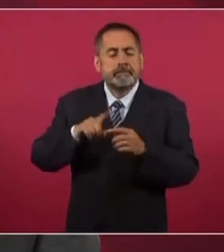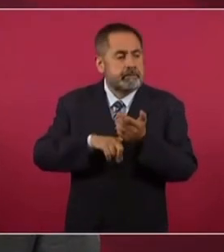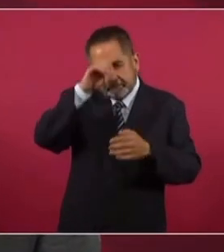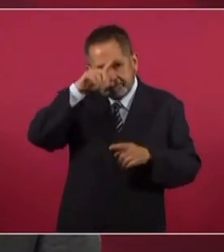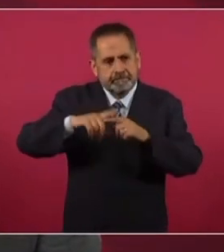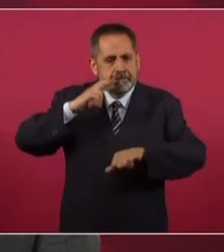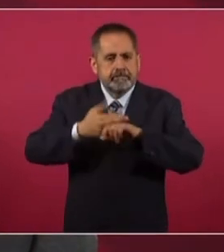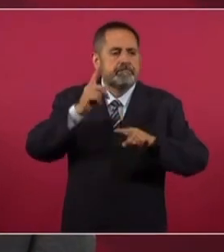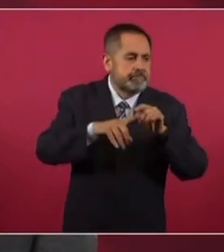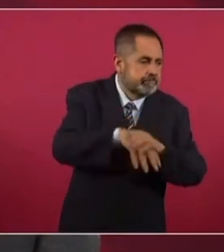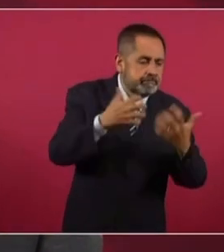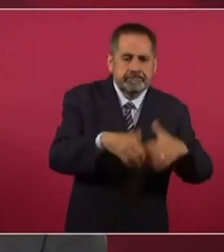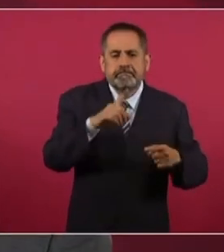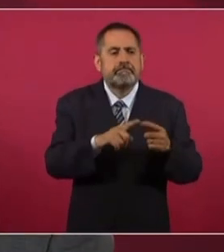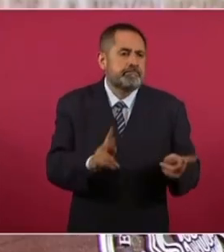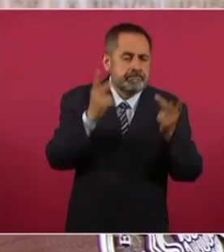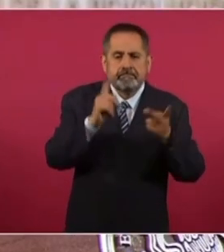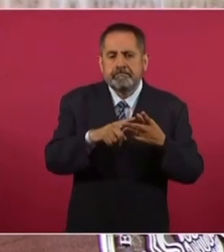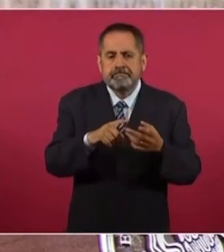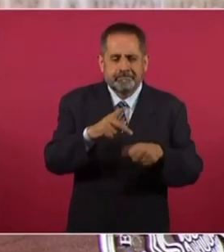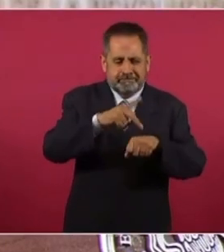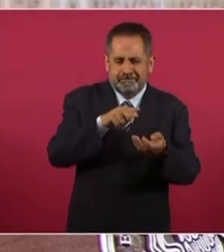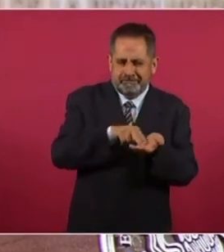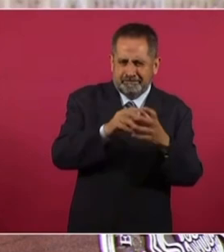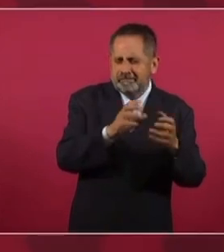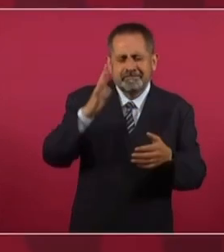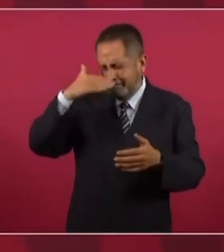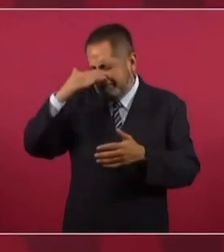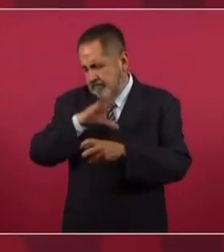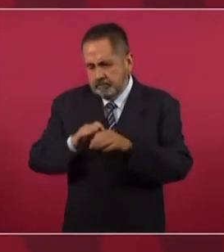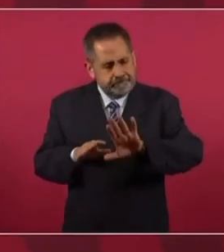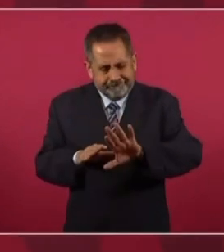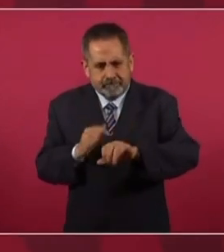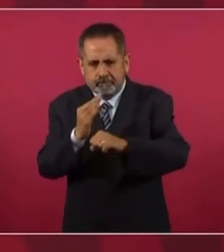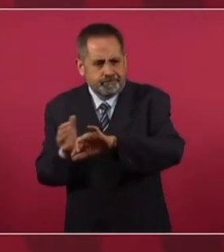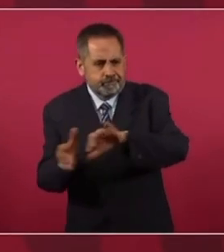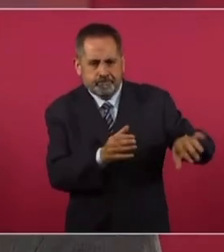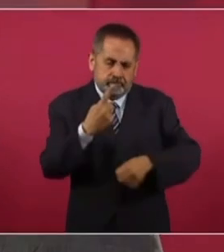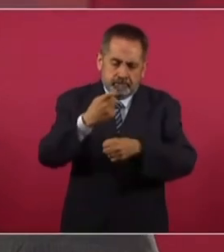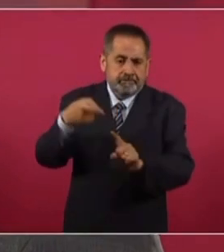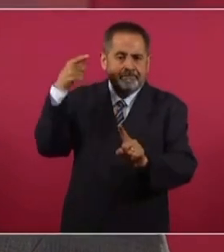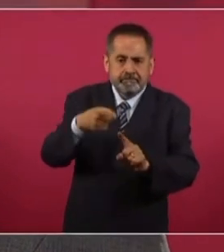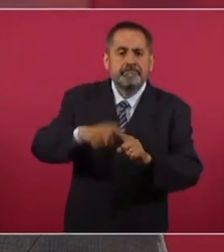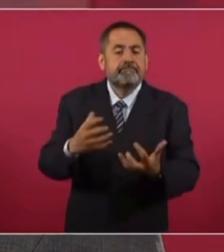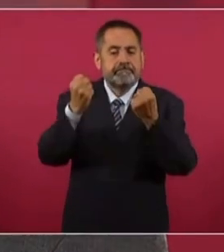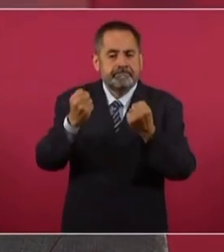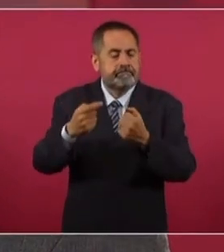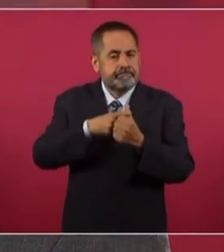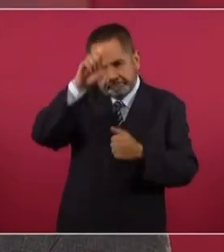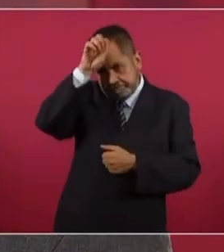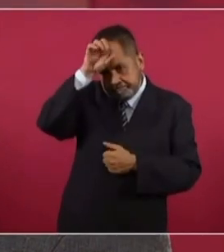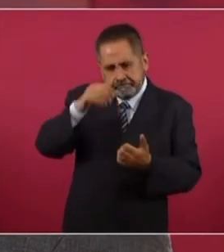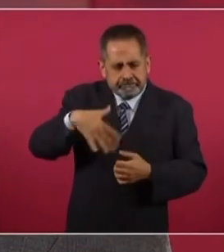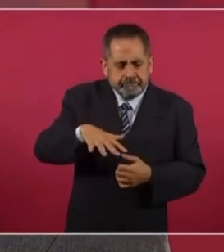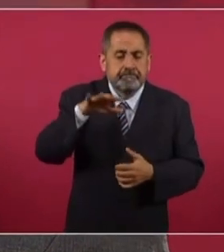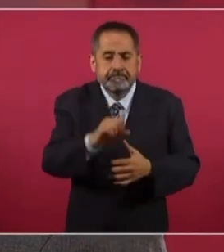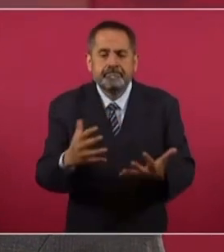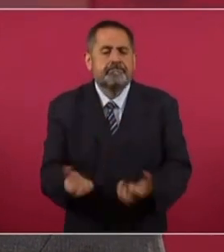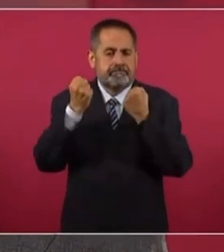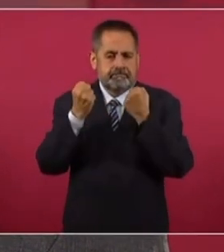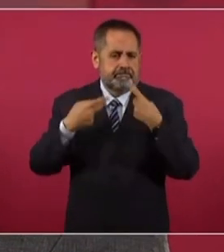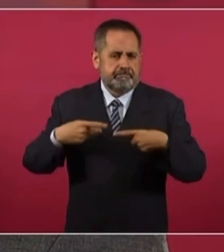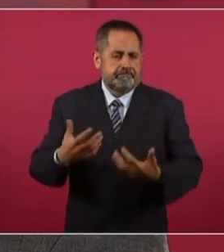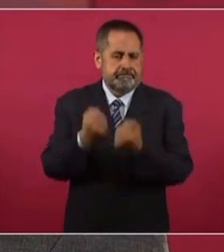tienen las minas, quiénes las explotaban, quiénes vendían el carbón, todo, todo, pero no hablemos de eso ahora. Vamos a buscar salvar